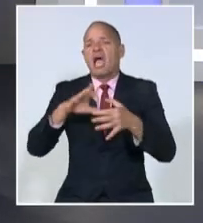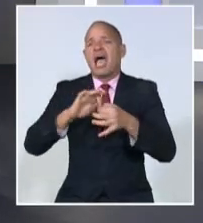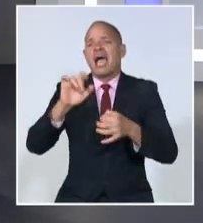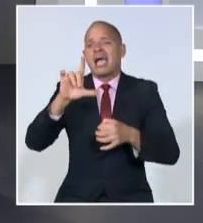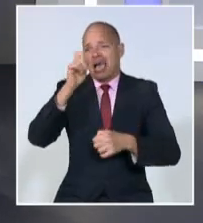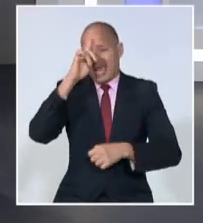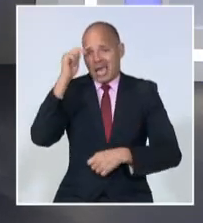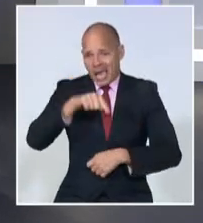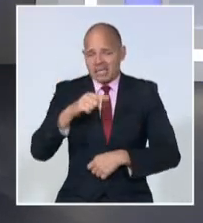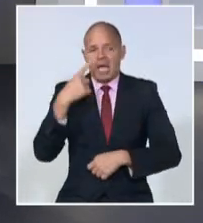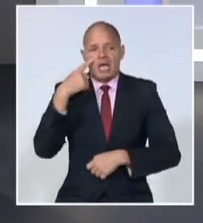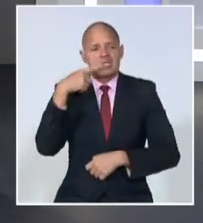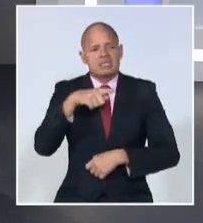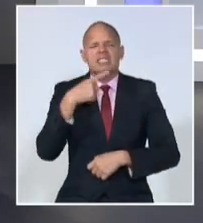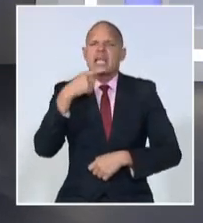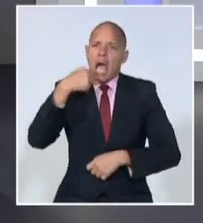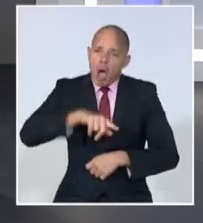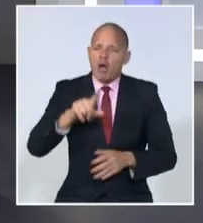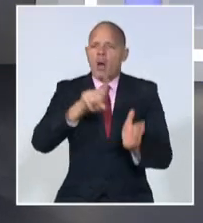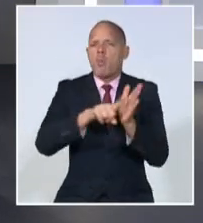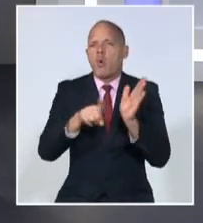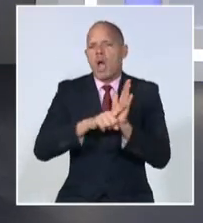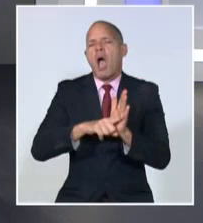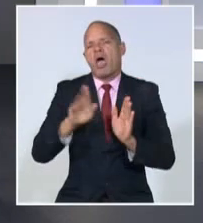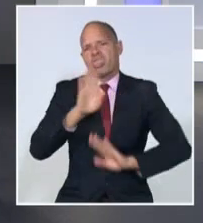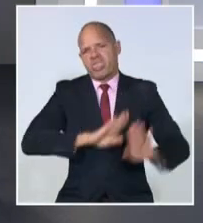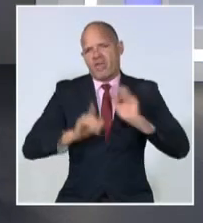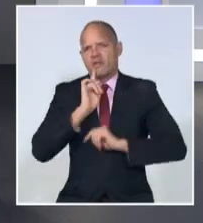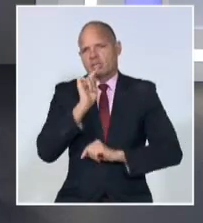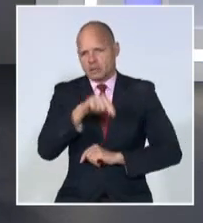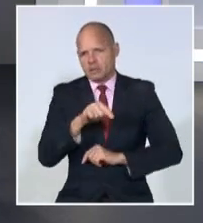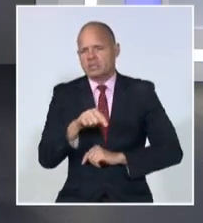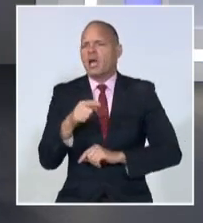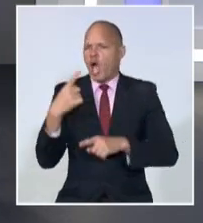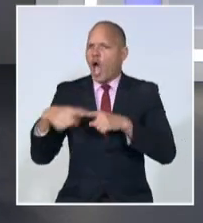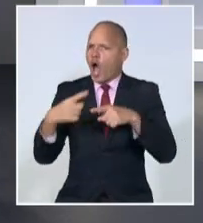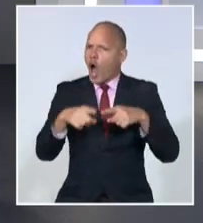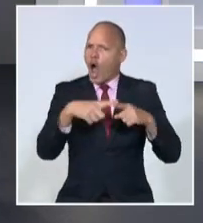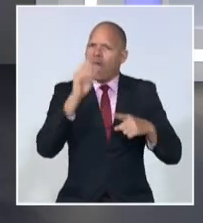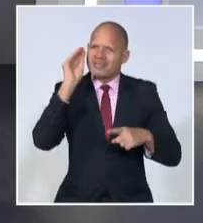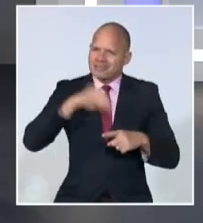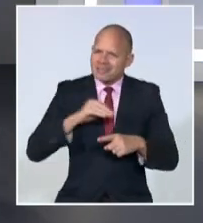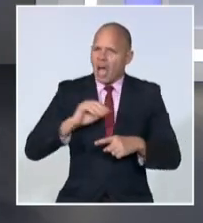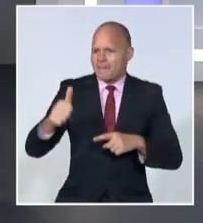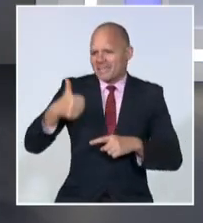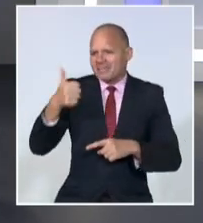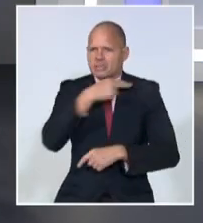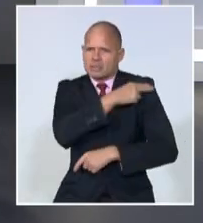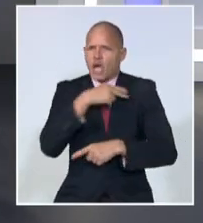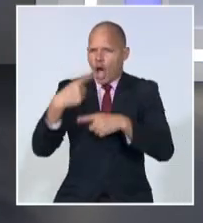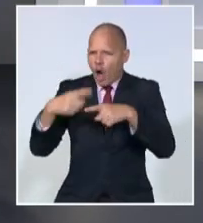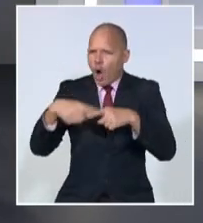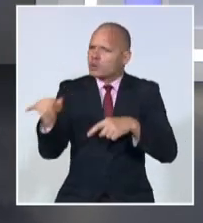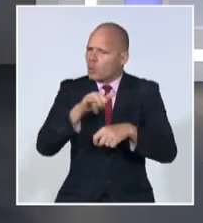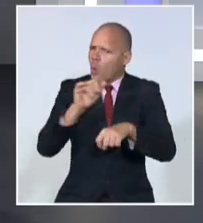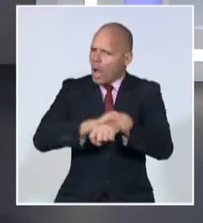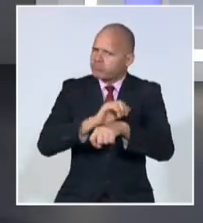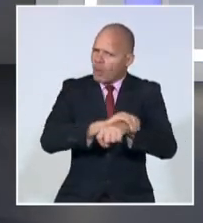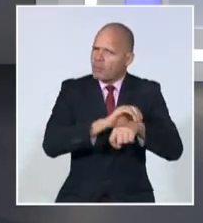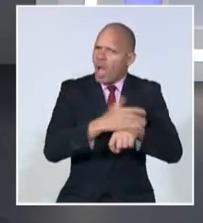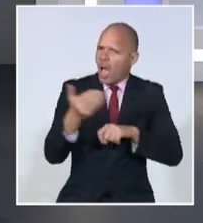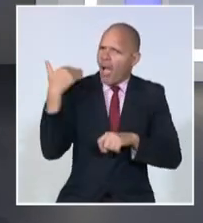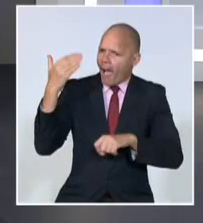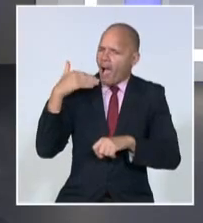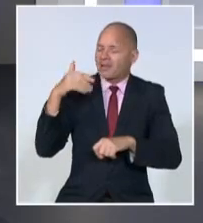judicialización de la política en América Latina que también han sufrido otros líderes progresistas de la región. Y de esta manera, Giselle, ponemos punto